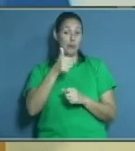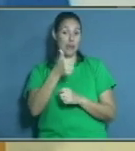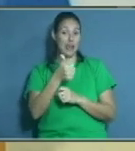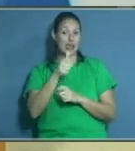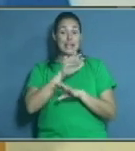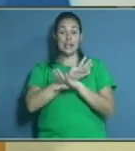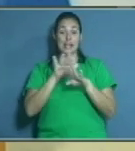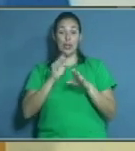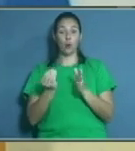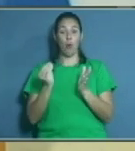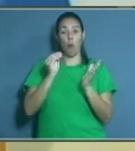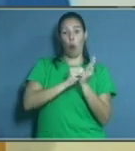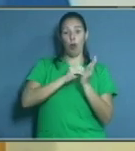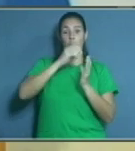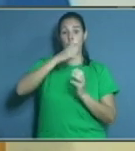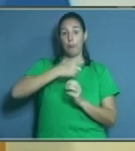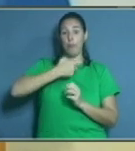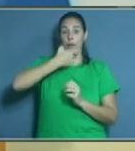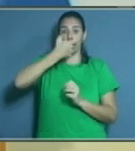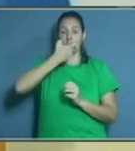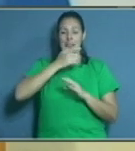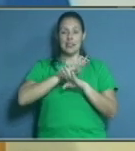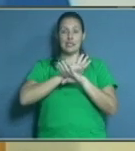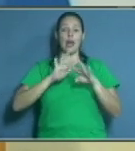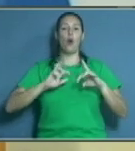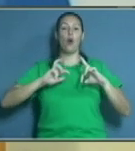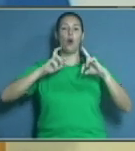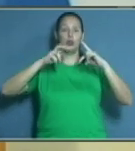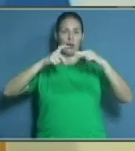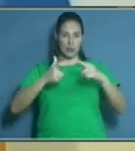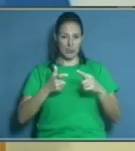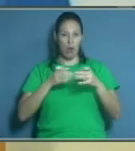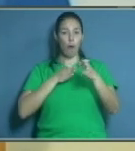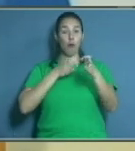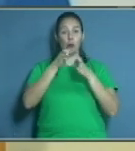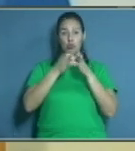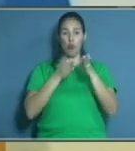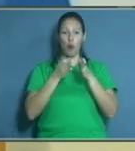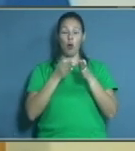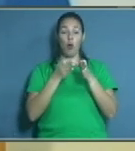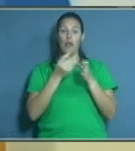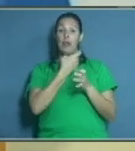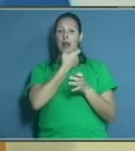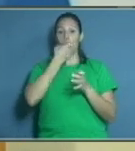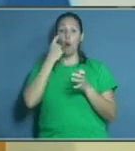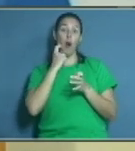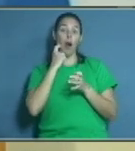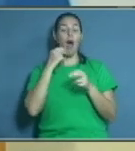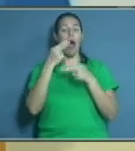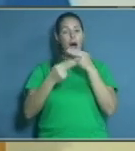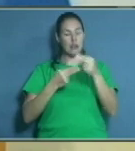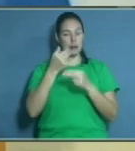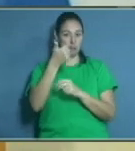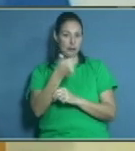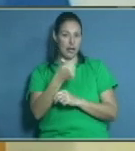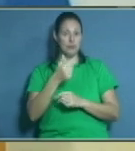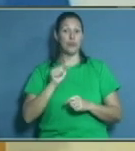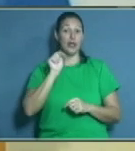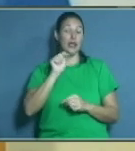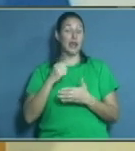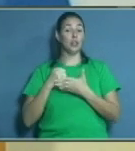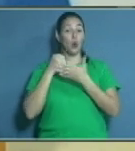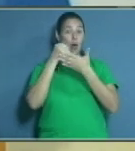con ese diente, está devolviendo la integridad de la arcada dentaria al paciente. Y eso ayuda a que se mantenga